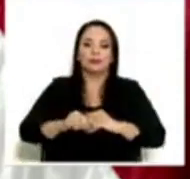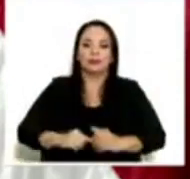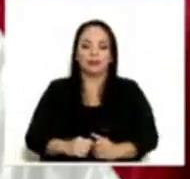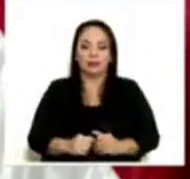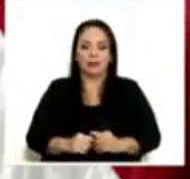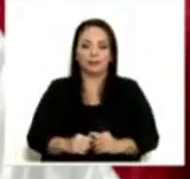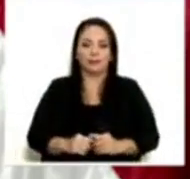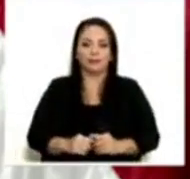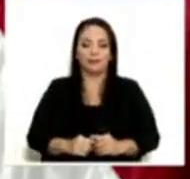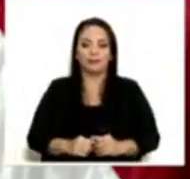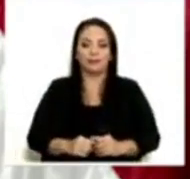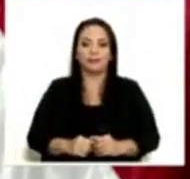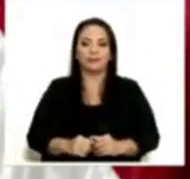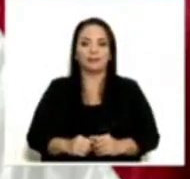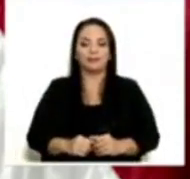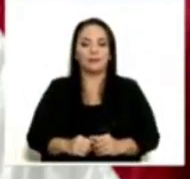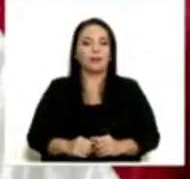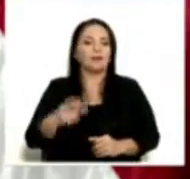Vean,